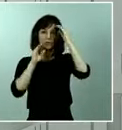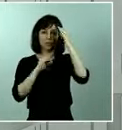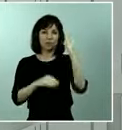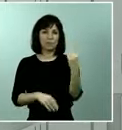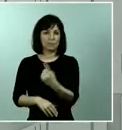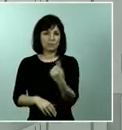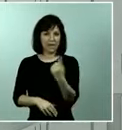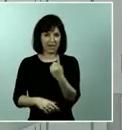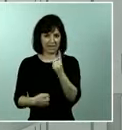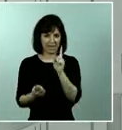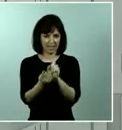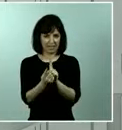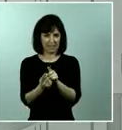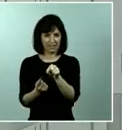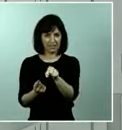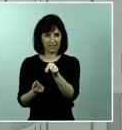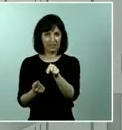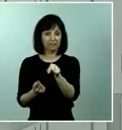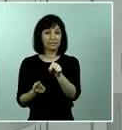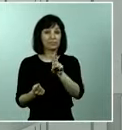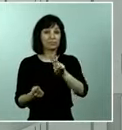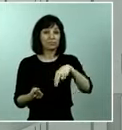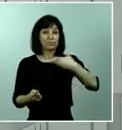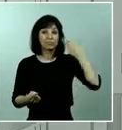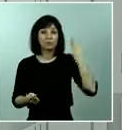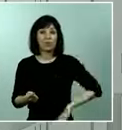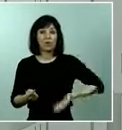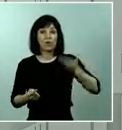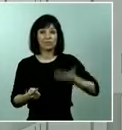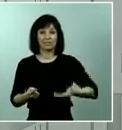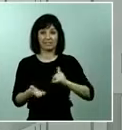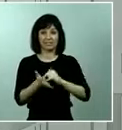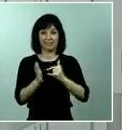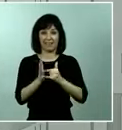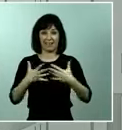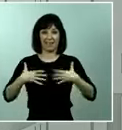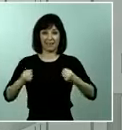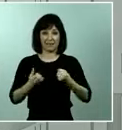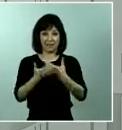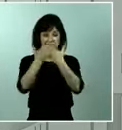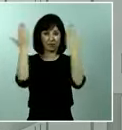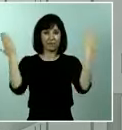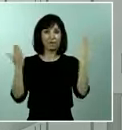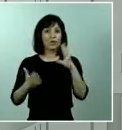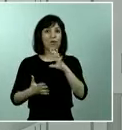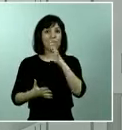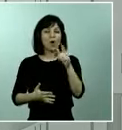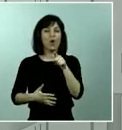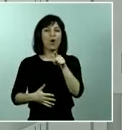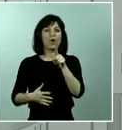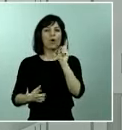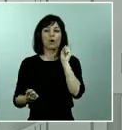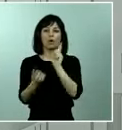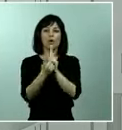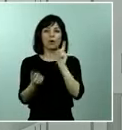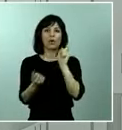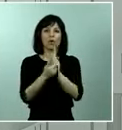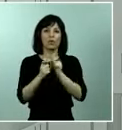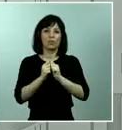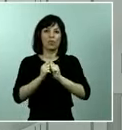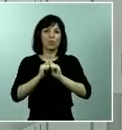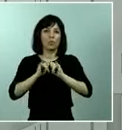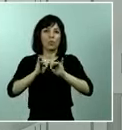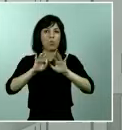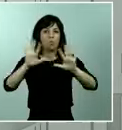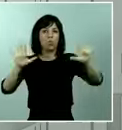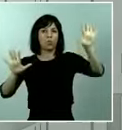un activo muy importante de nuestro Sistema Nacional de Salud por cuanto tiene una capilaridad muy importante en el territorio y asegura la equidad y la